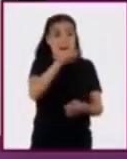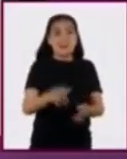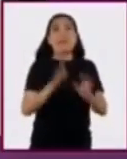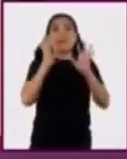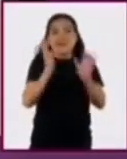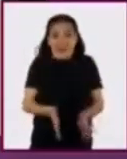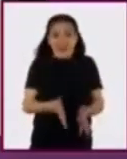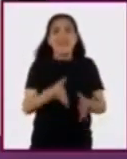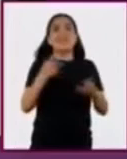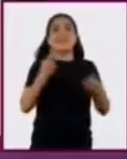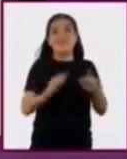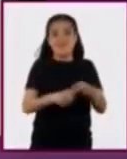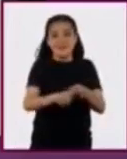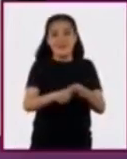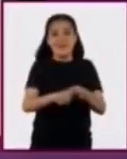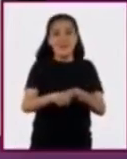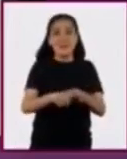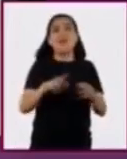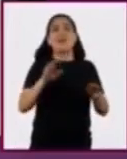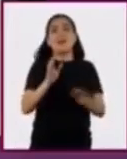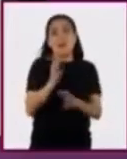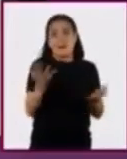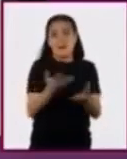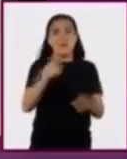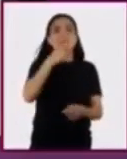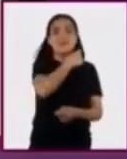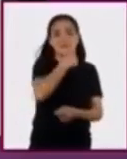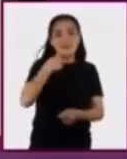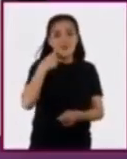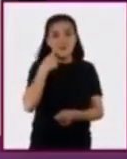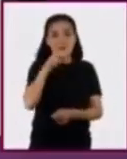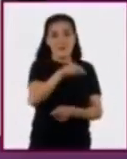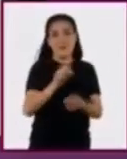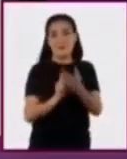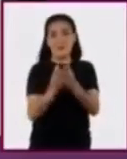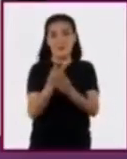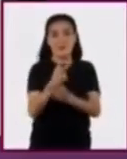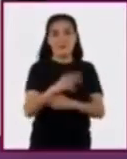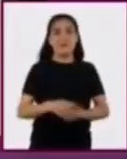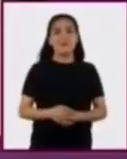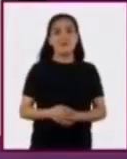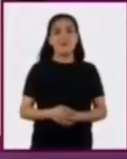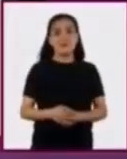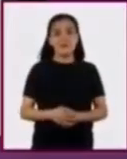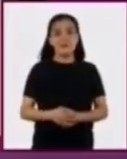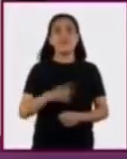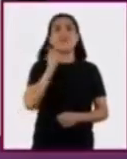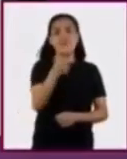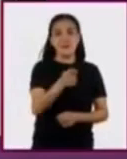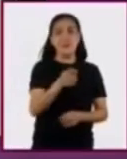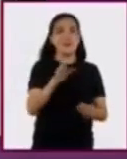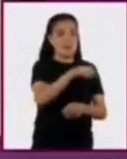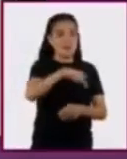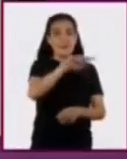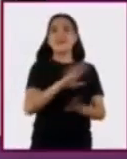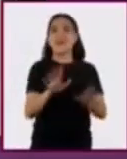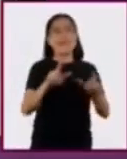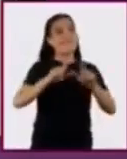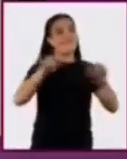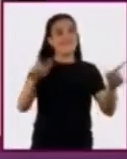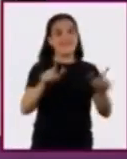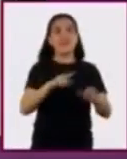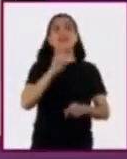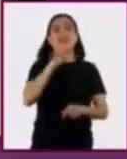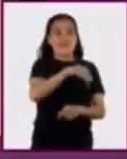en el que empezará a secarse la planta. Significa que maduró y que el